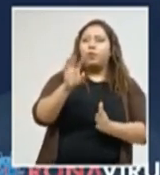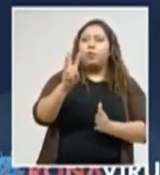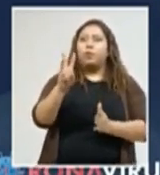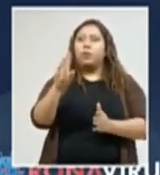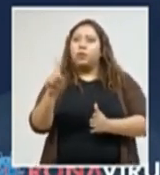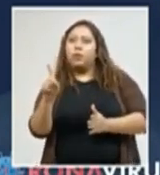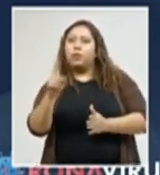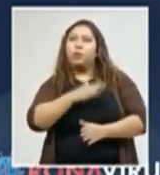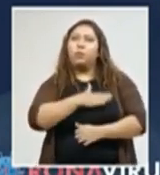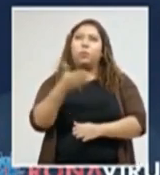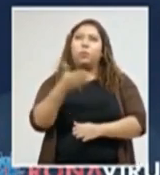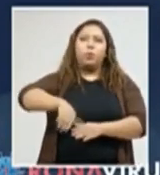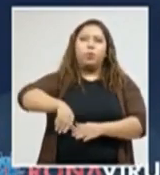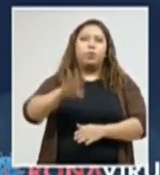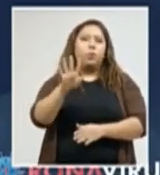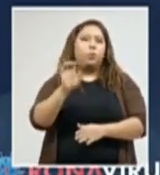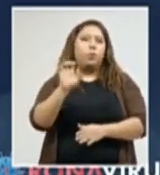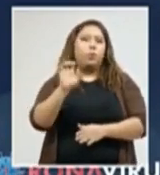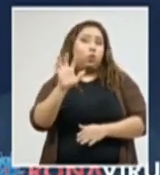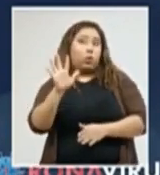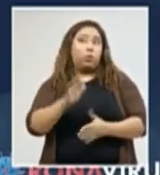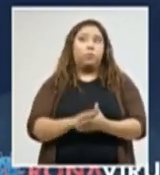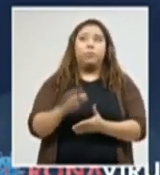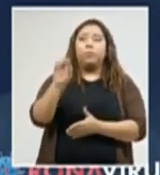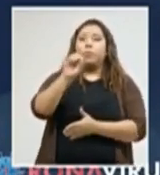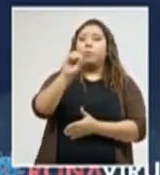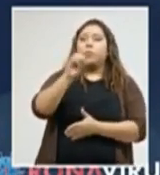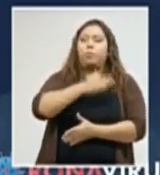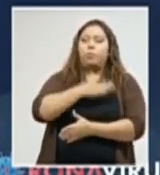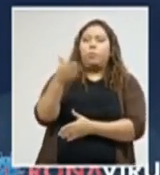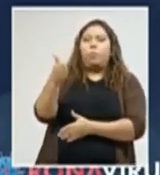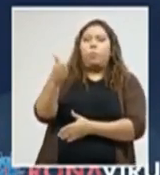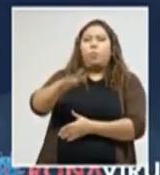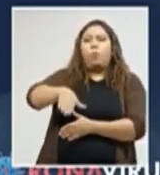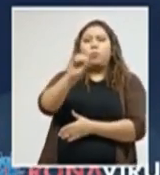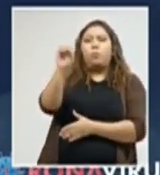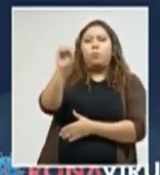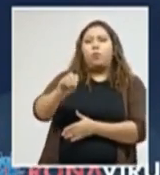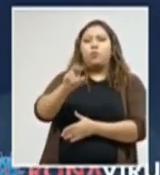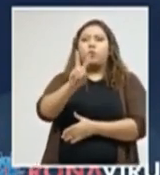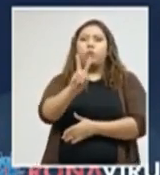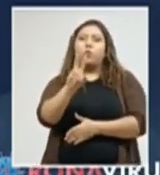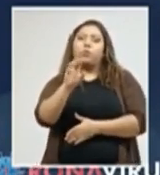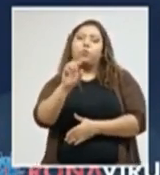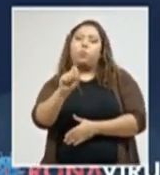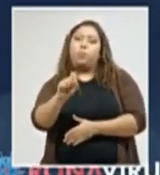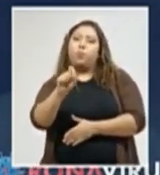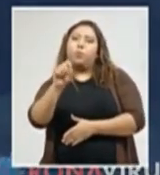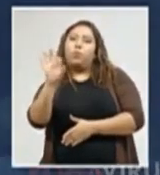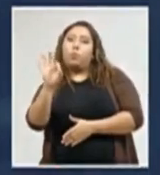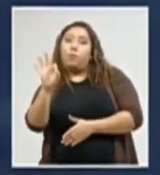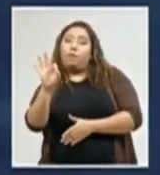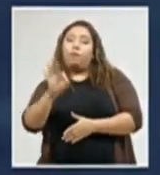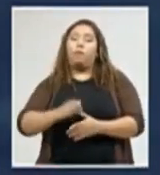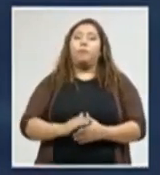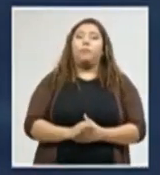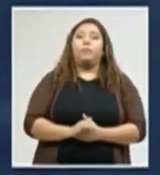405, lo que nos arroja una tasa de letalidad de 2.9% como país.